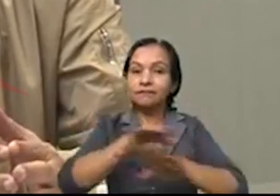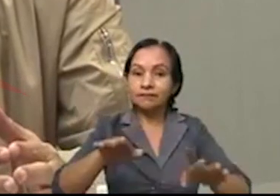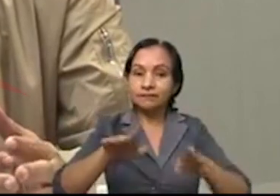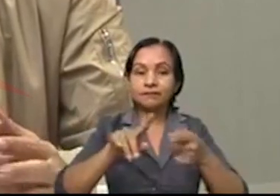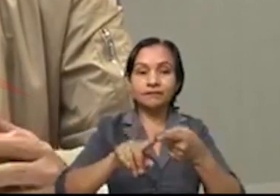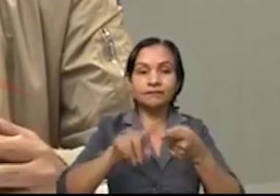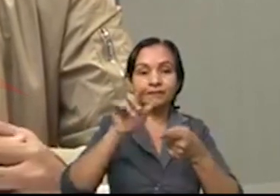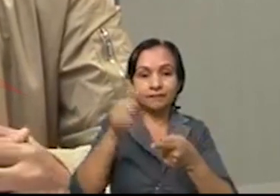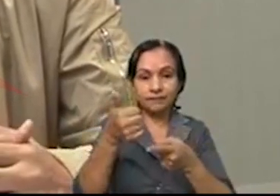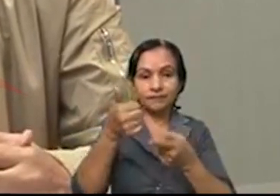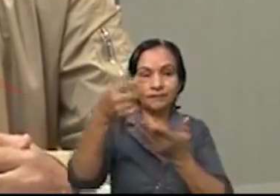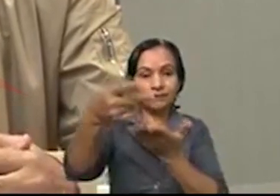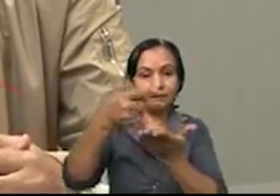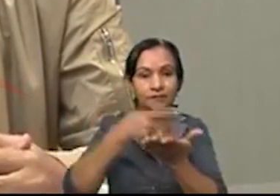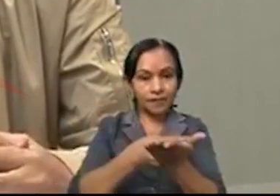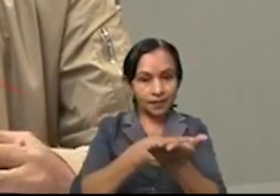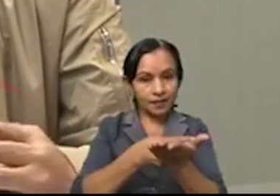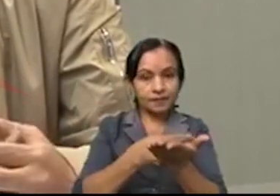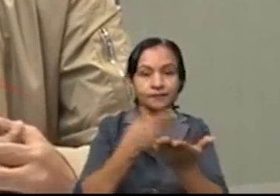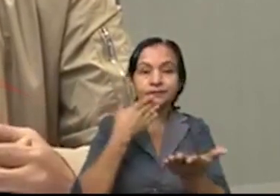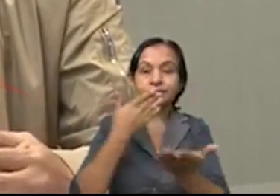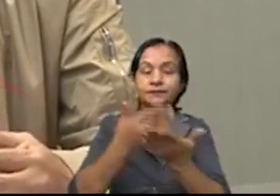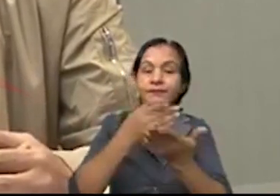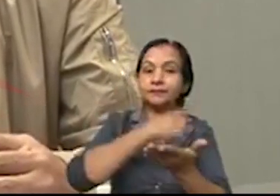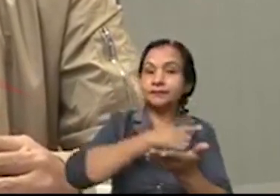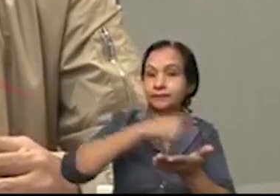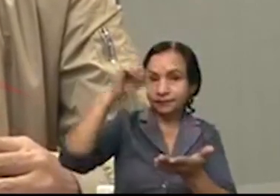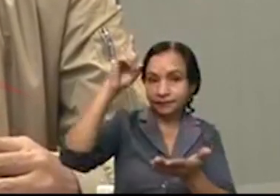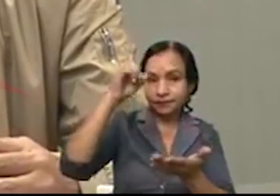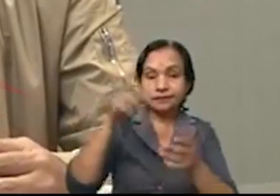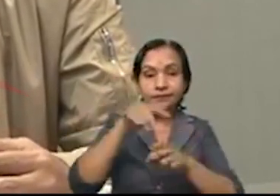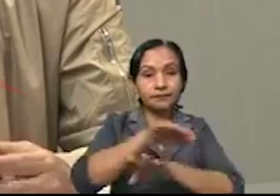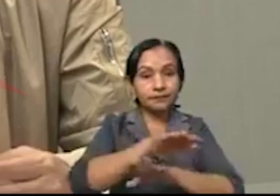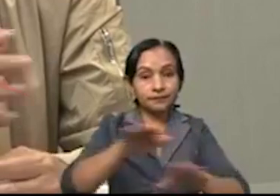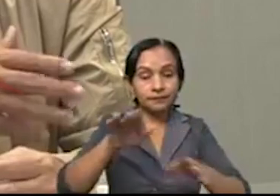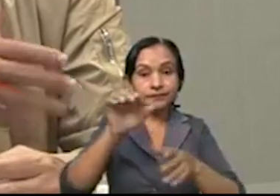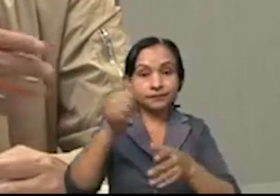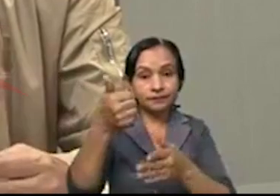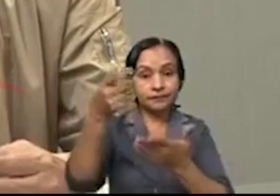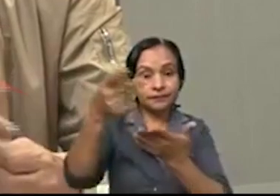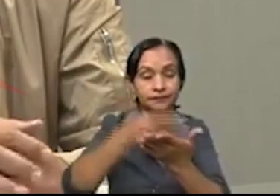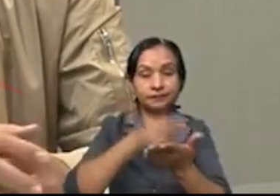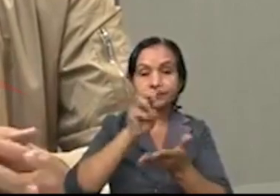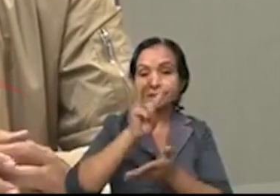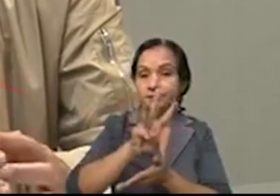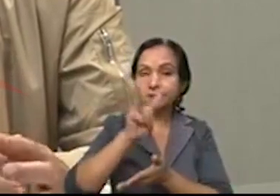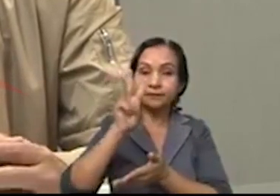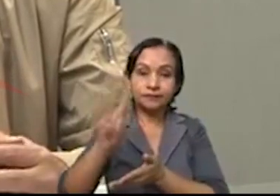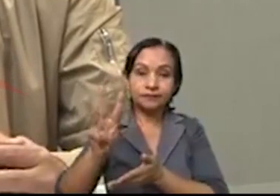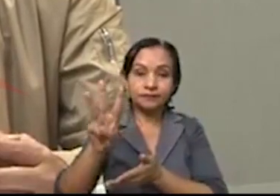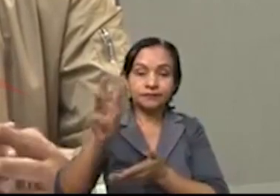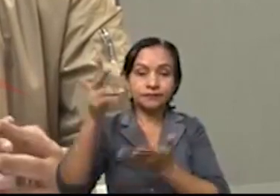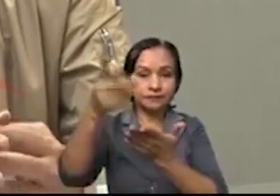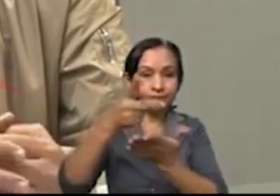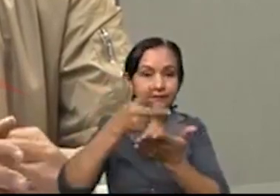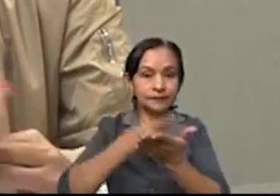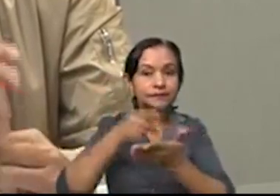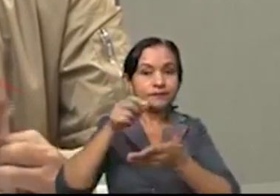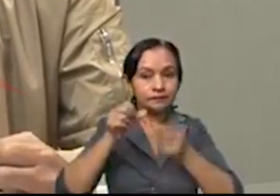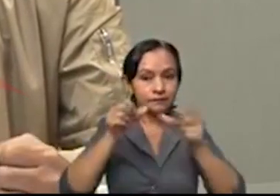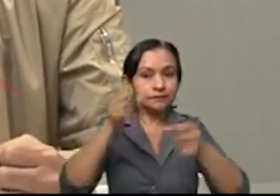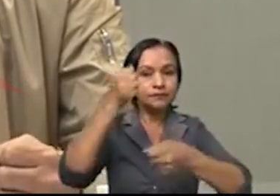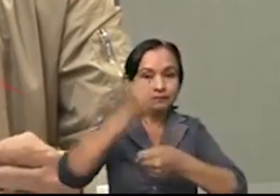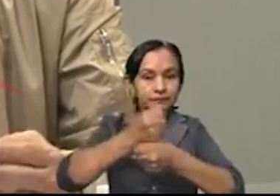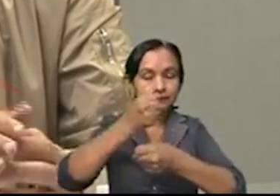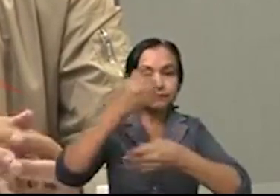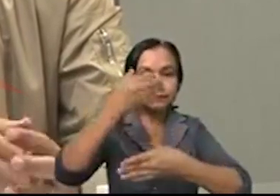seis proyectos, gracias a Dios, finalizado seis proyectos y hay 33 proyectos que están en ejecución,